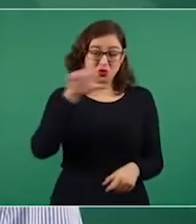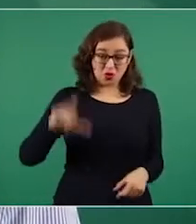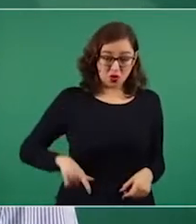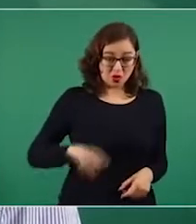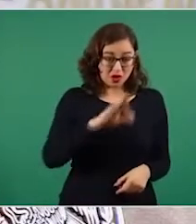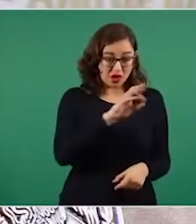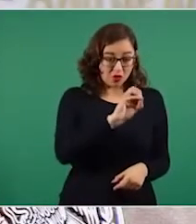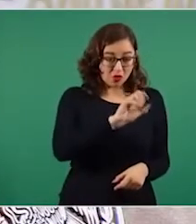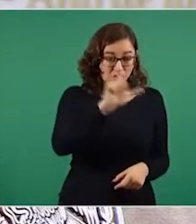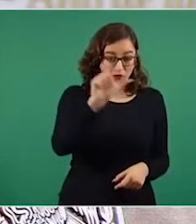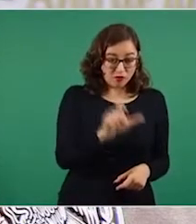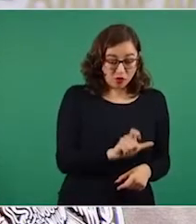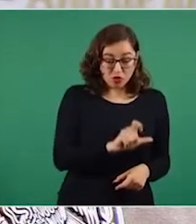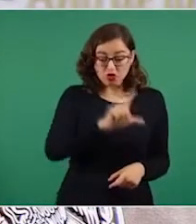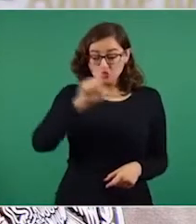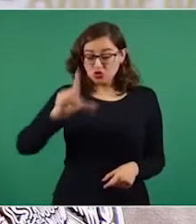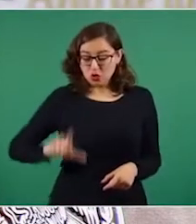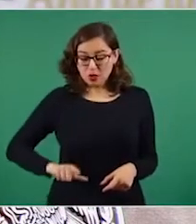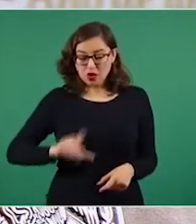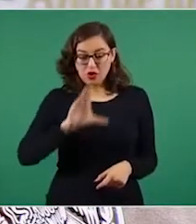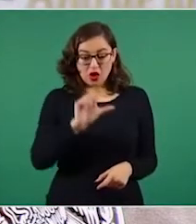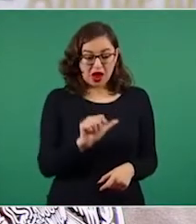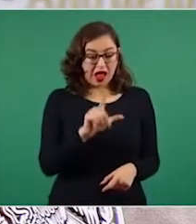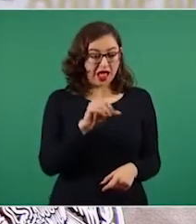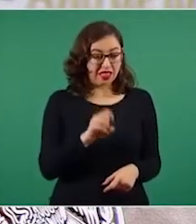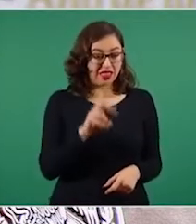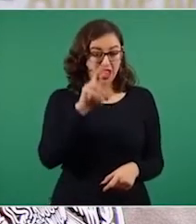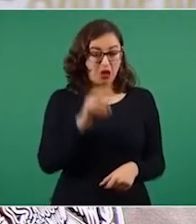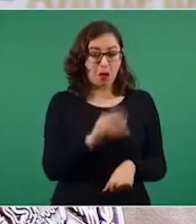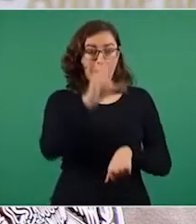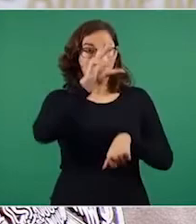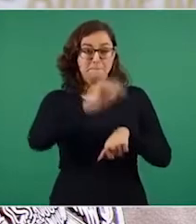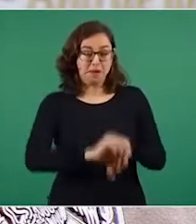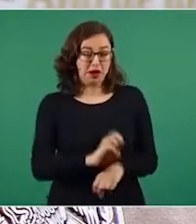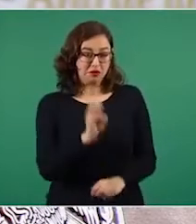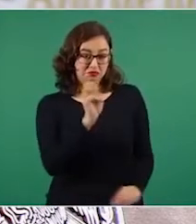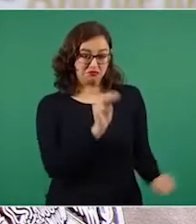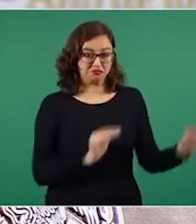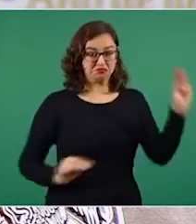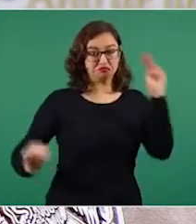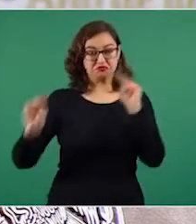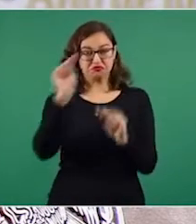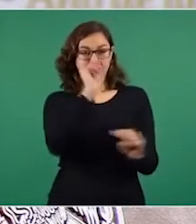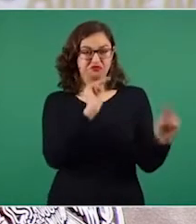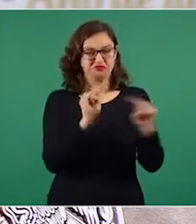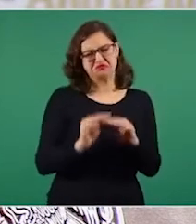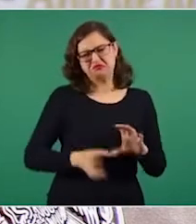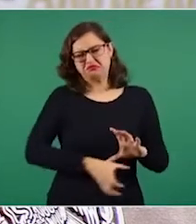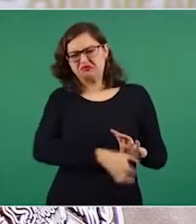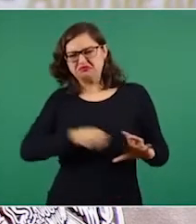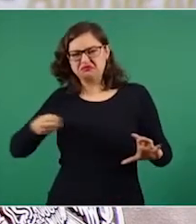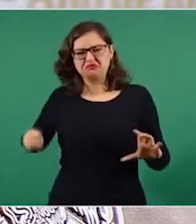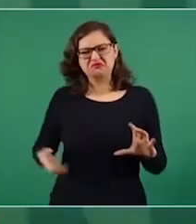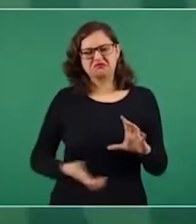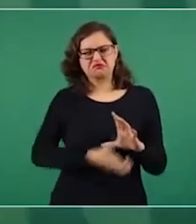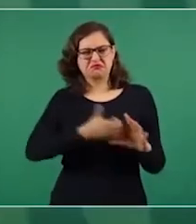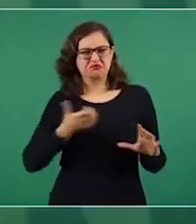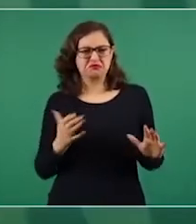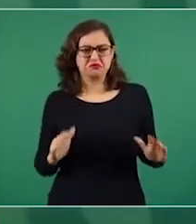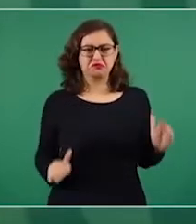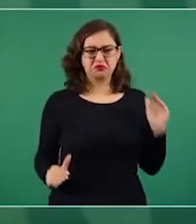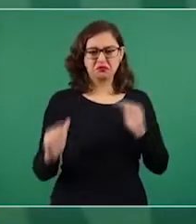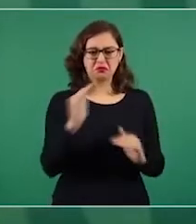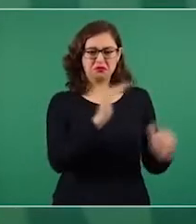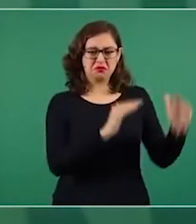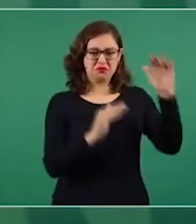Calderón al apoyar a la minera San Javier para desaparecer el cerro de San Pedro, en San Luis Potosí. Lo que